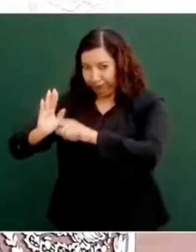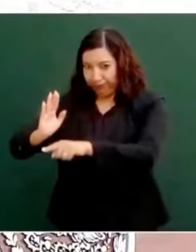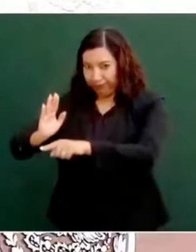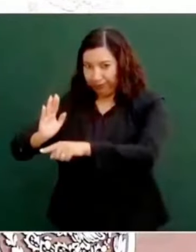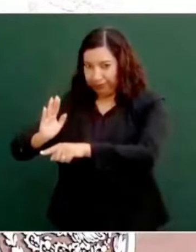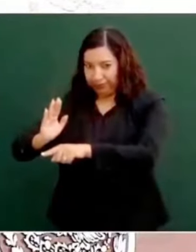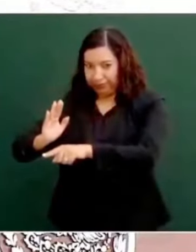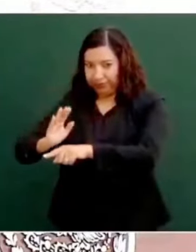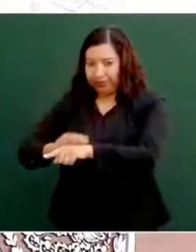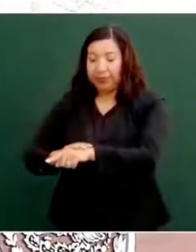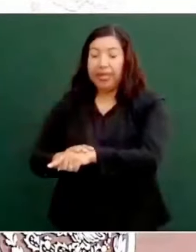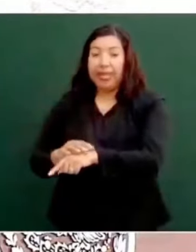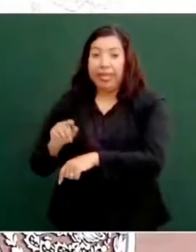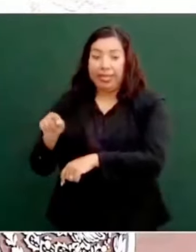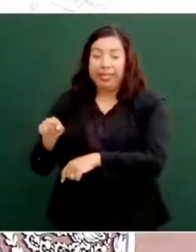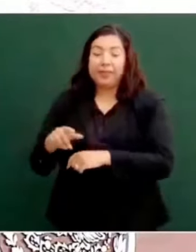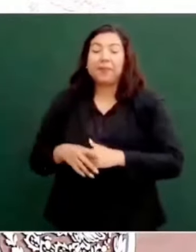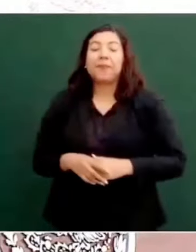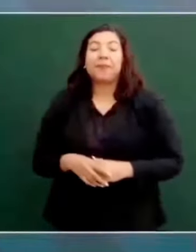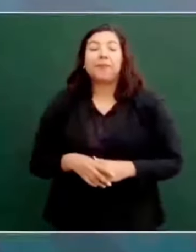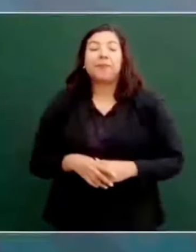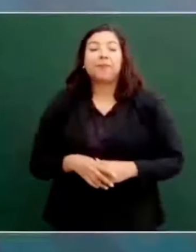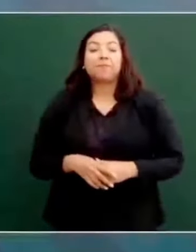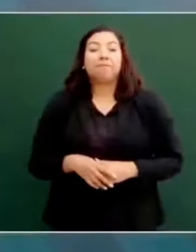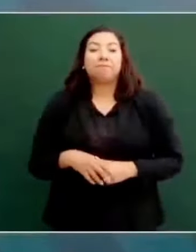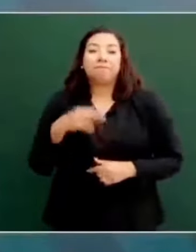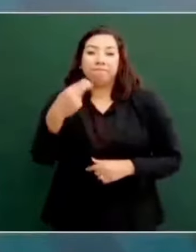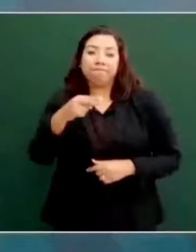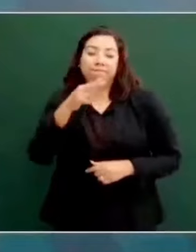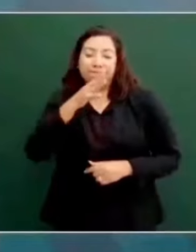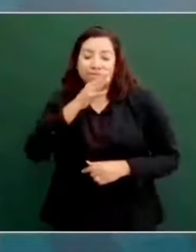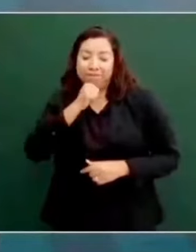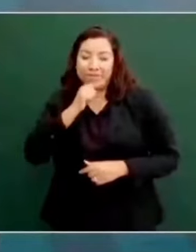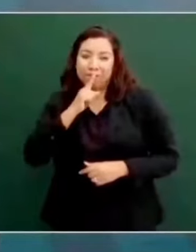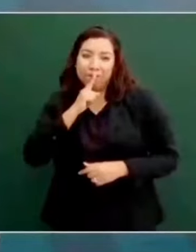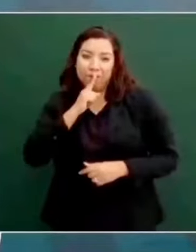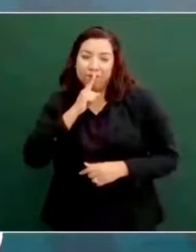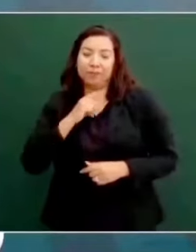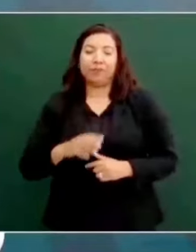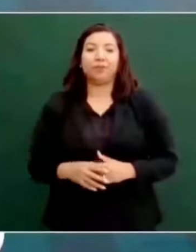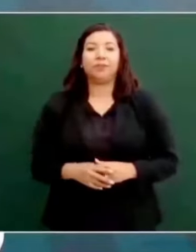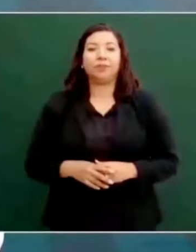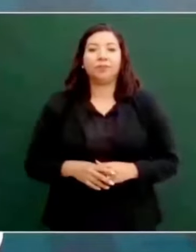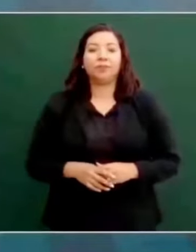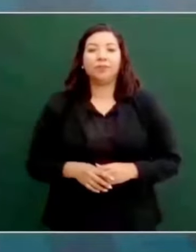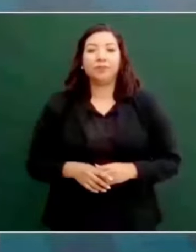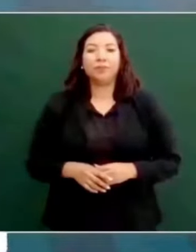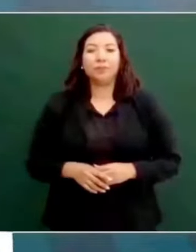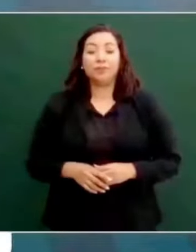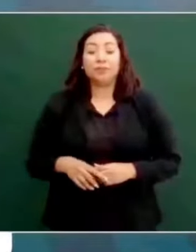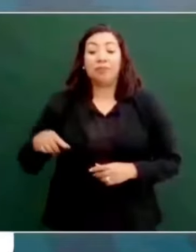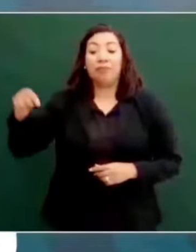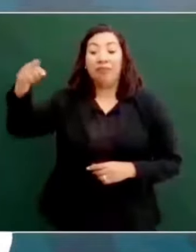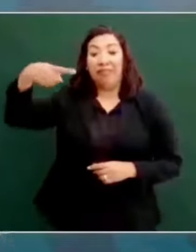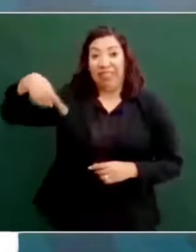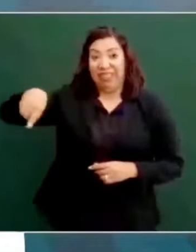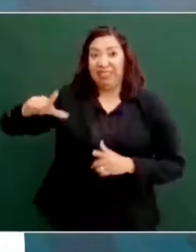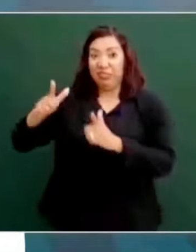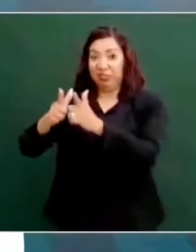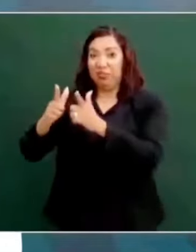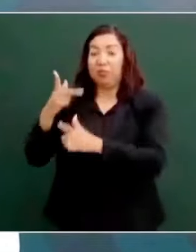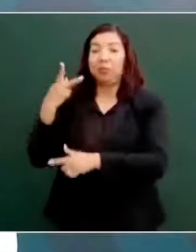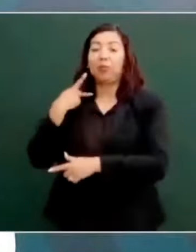partido más conservador, pero no quería nada.